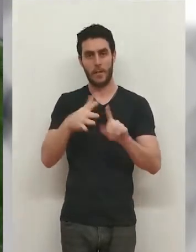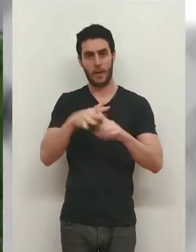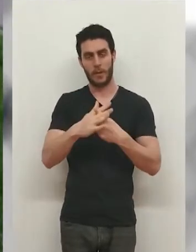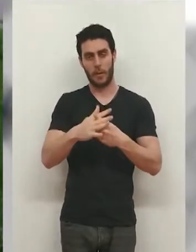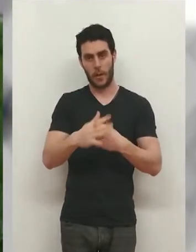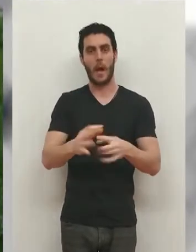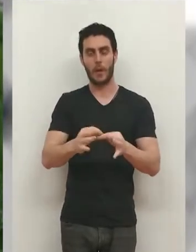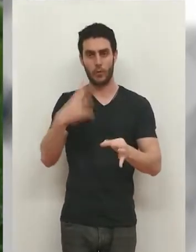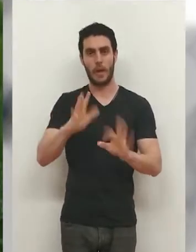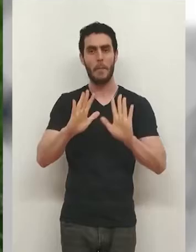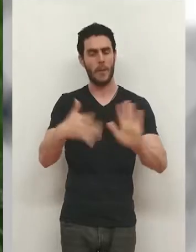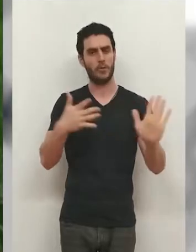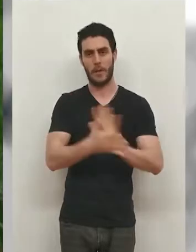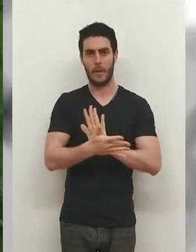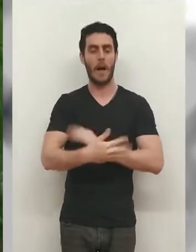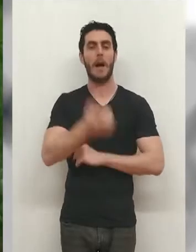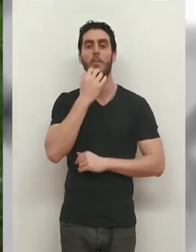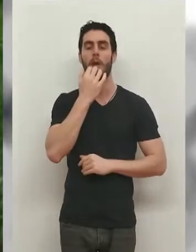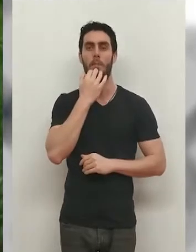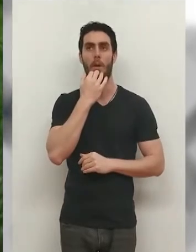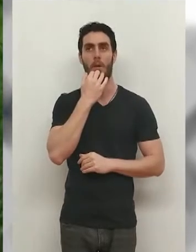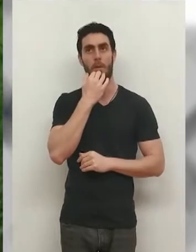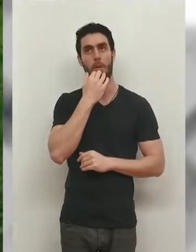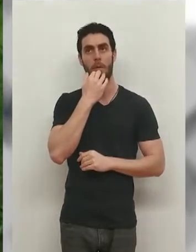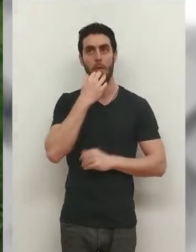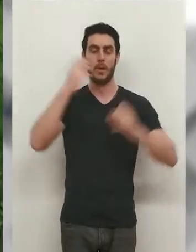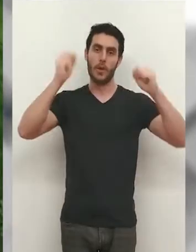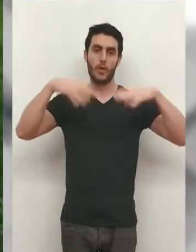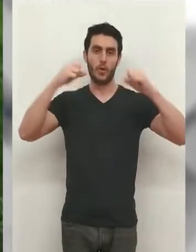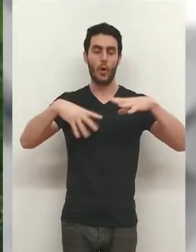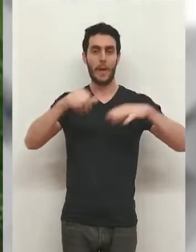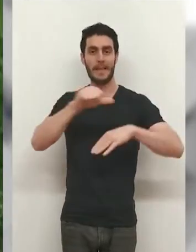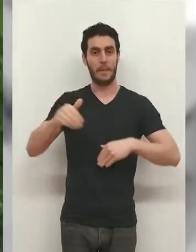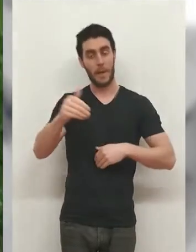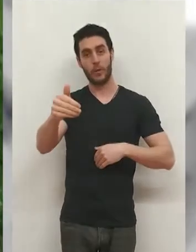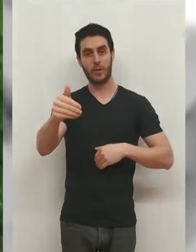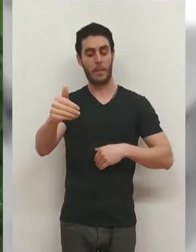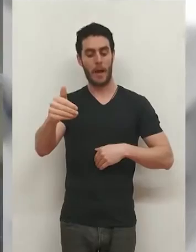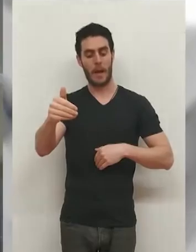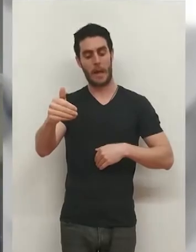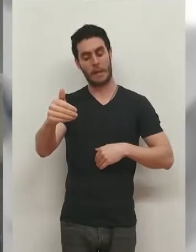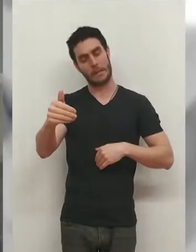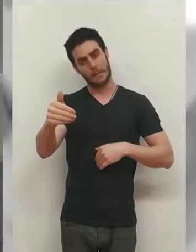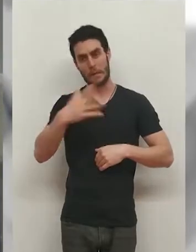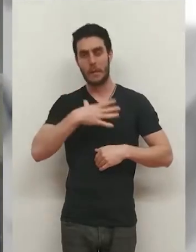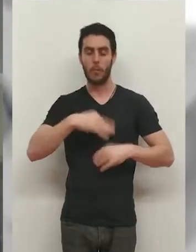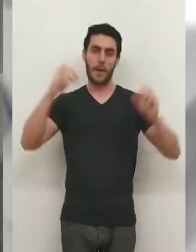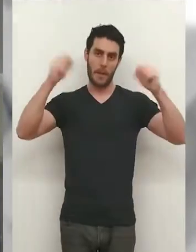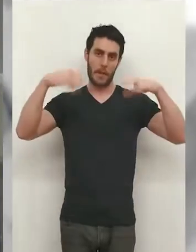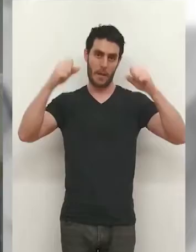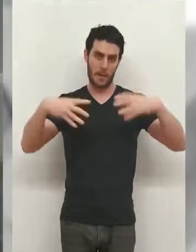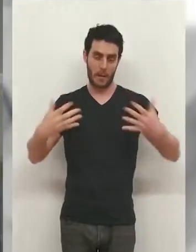una circunstancia afortunada. Pero eso no quiere decir, por ejemplo, que las lluvias que se esperan para esta semana sean unas